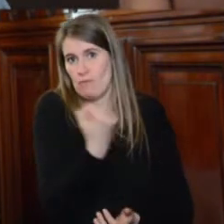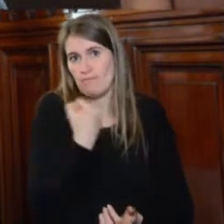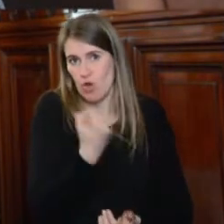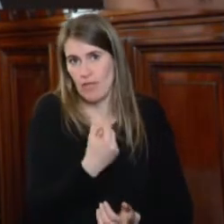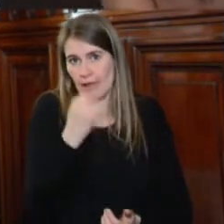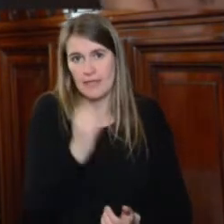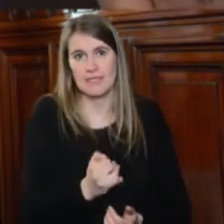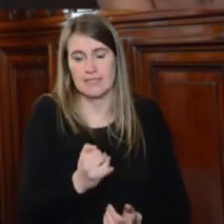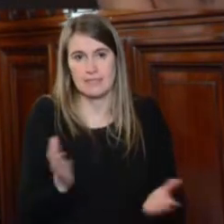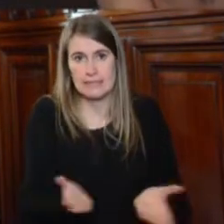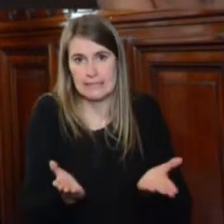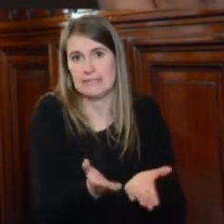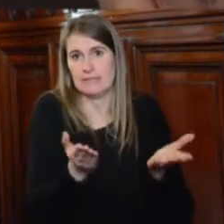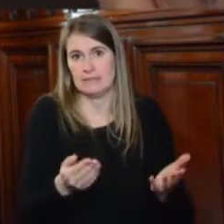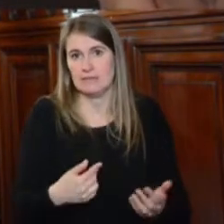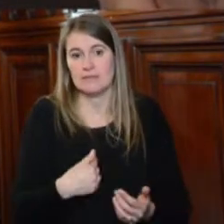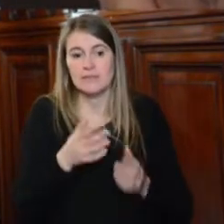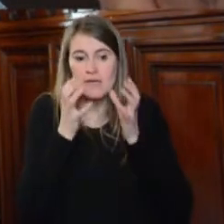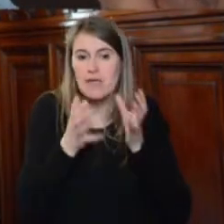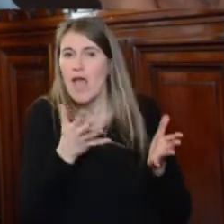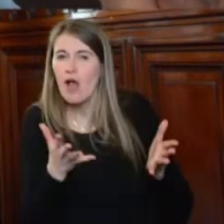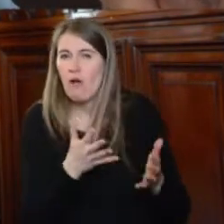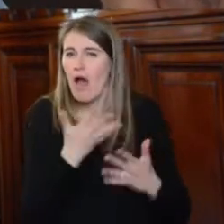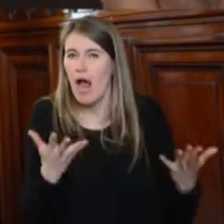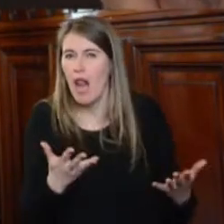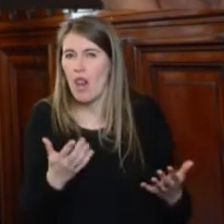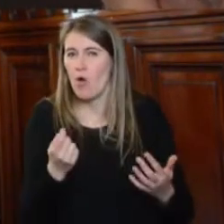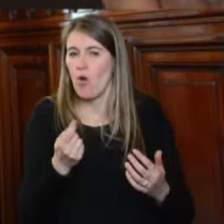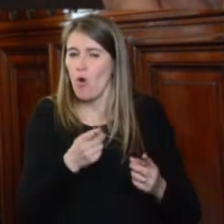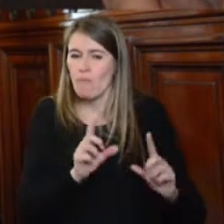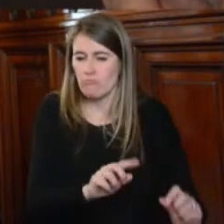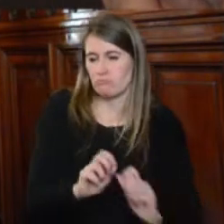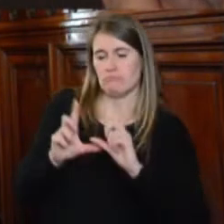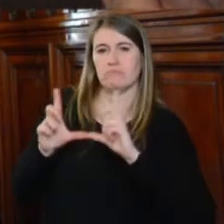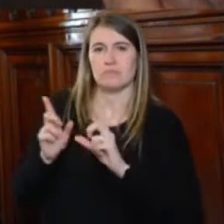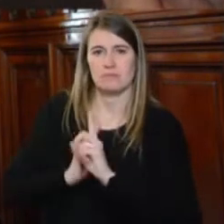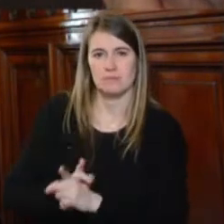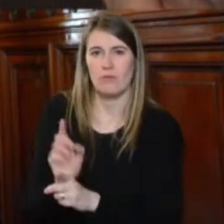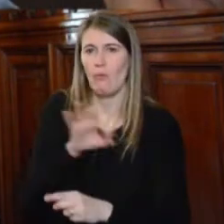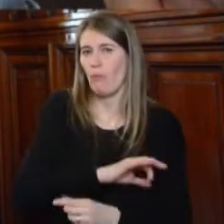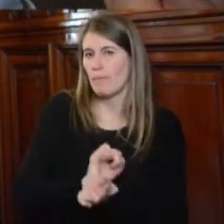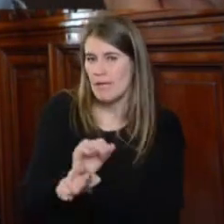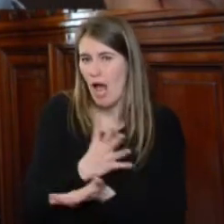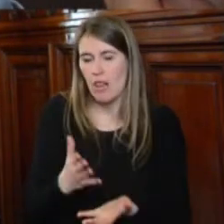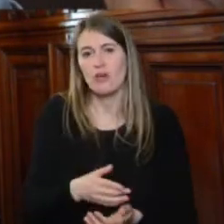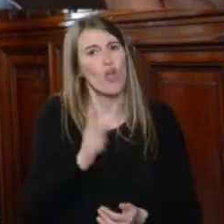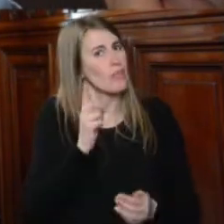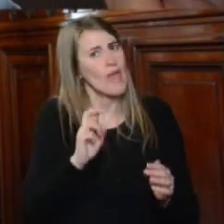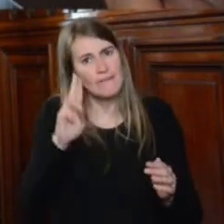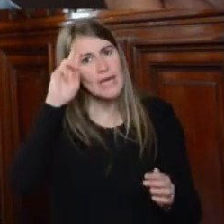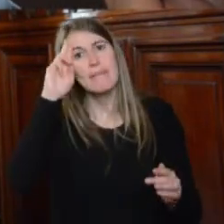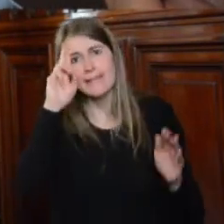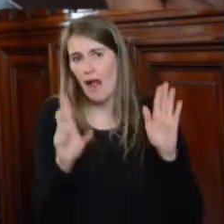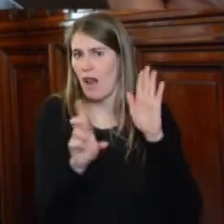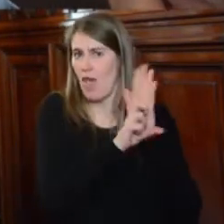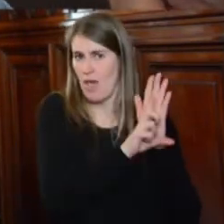ante cualquier riesgo de estigmatización, que también se reconozca la legitimidad de